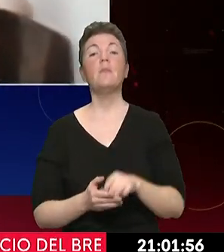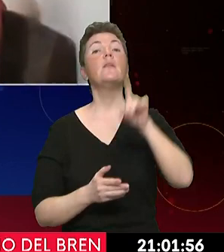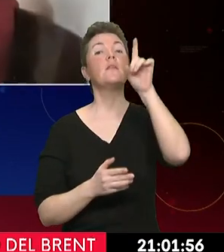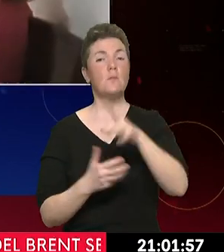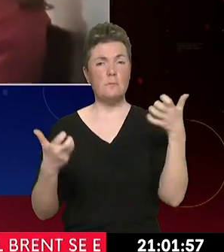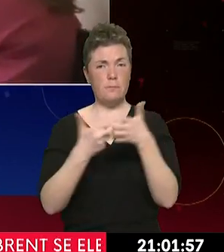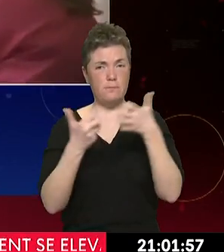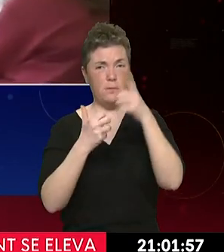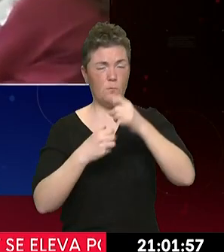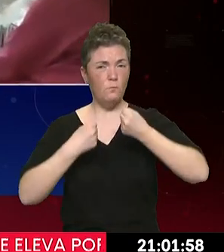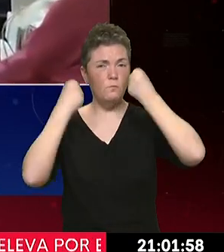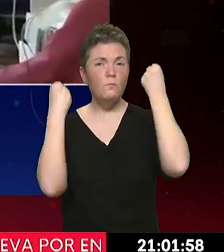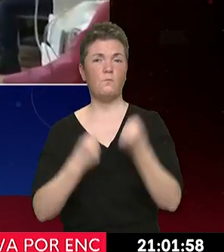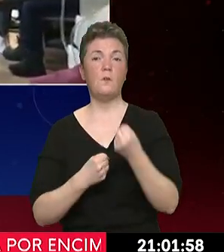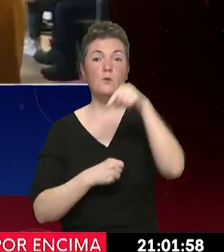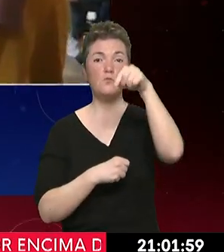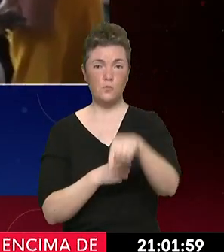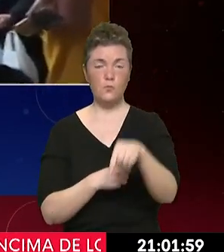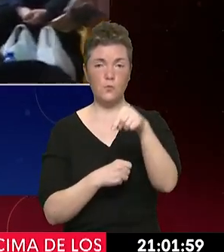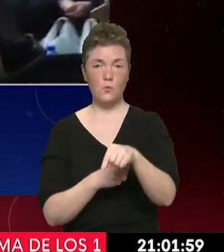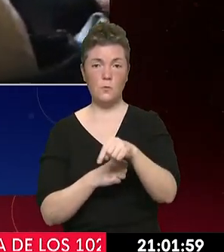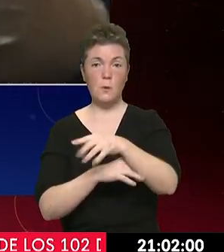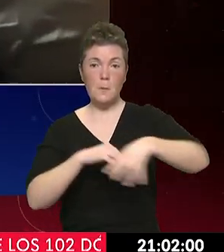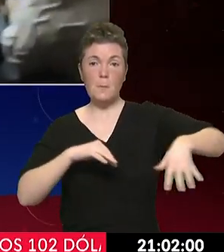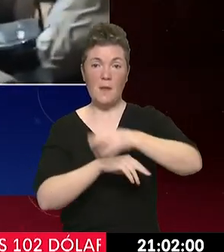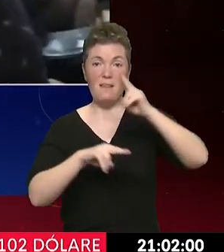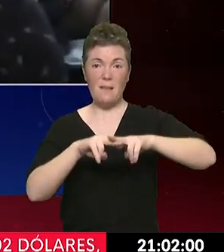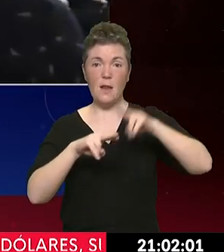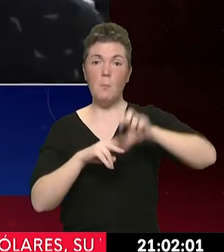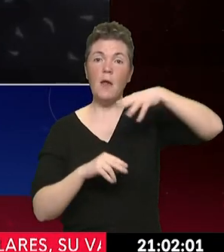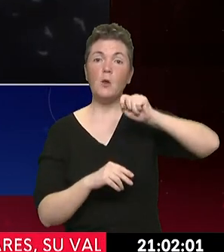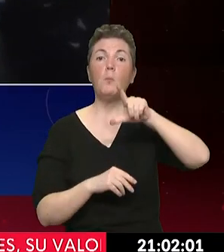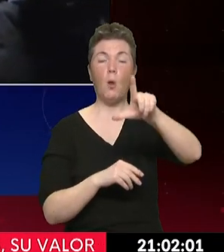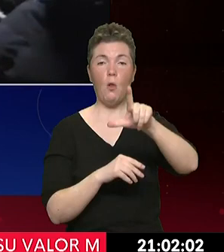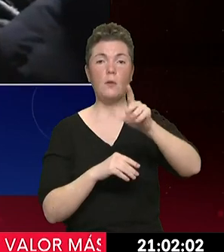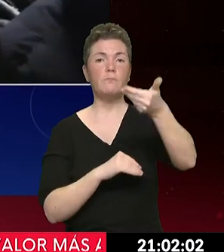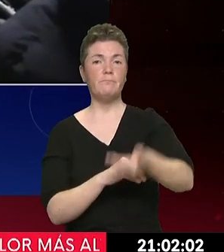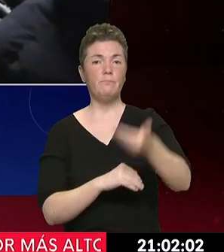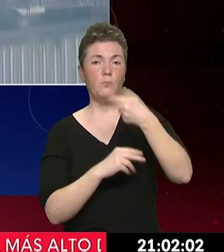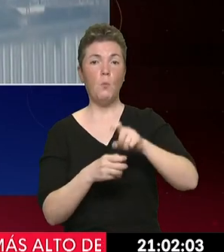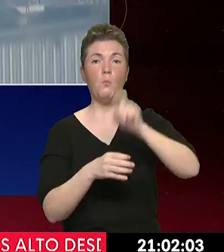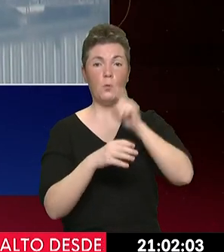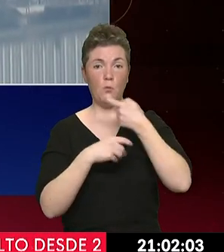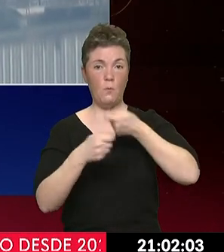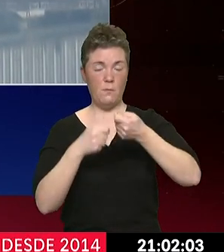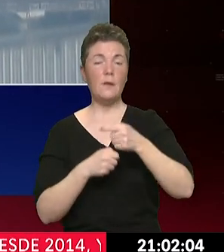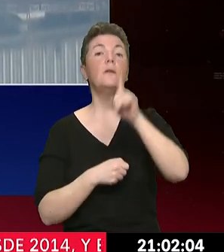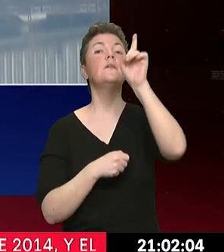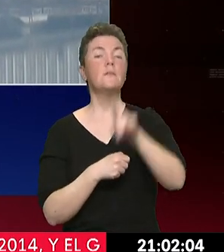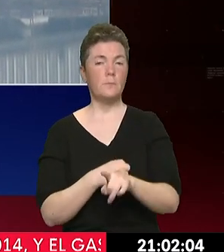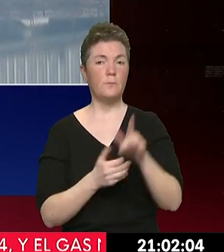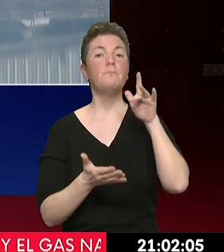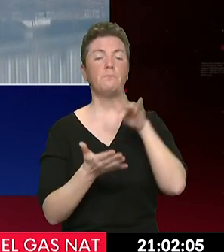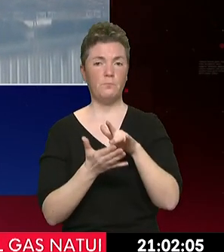hay enfrentamientos muy fuertes en el sur, en la costa del Mar Negro, en Mariupol, que es un importante puerto comercial. Y también se están